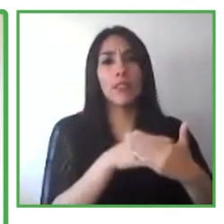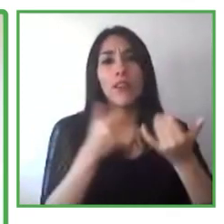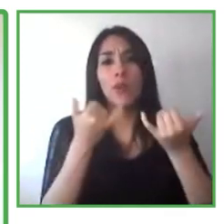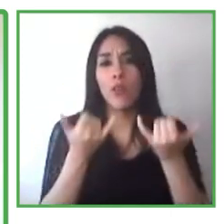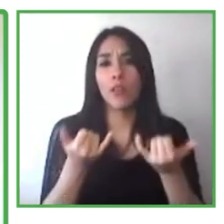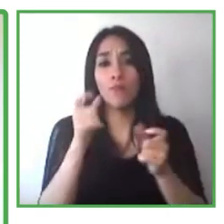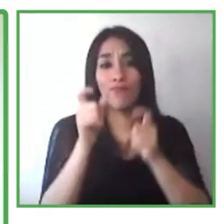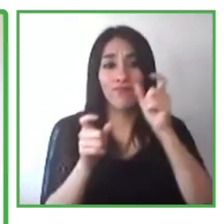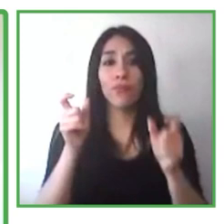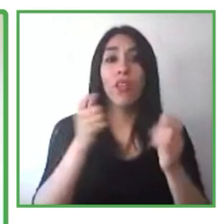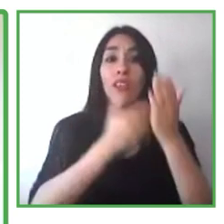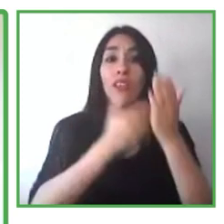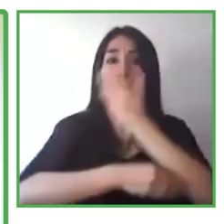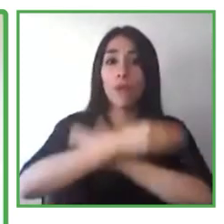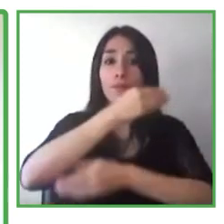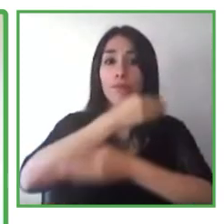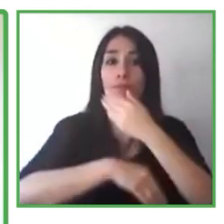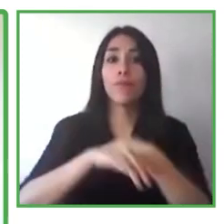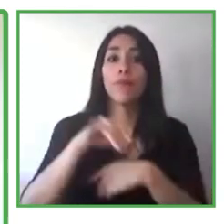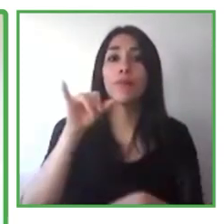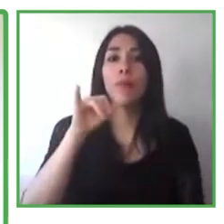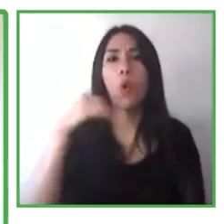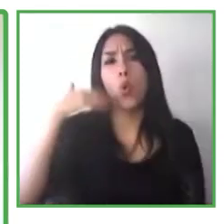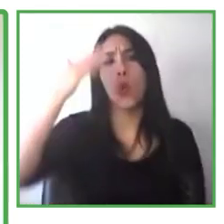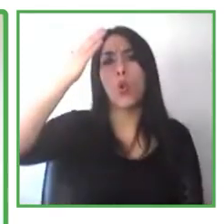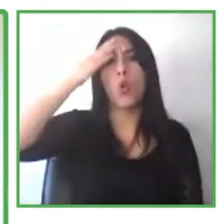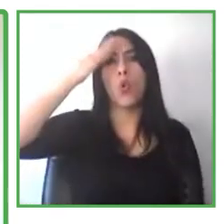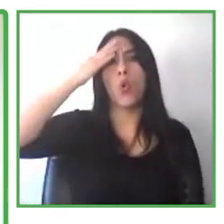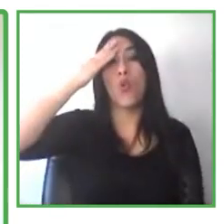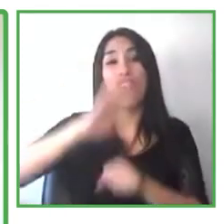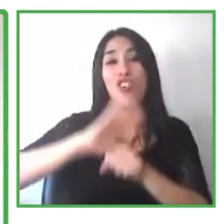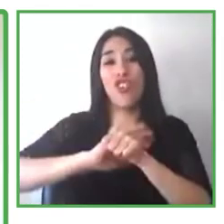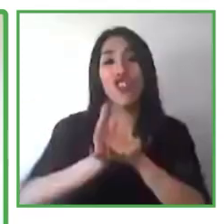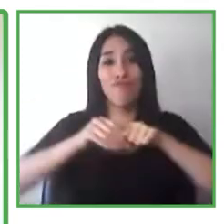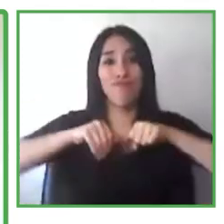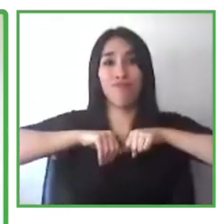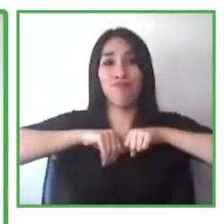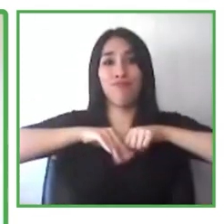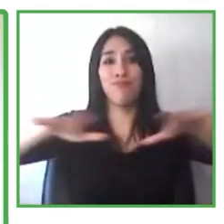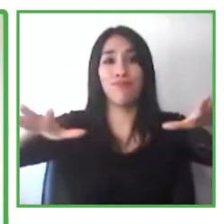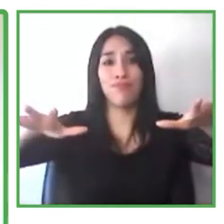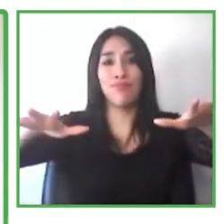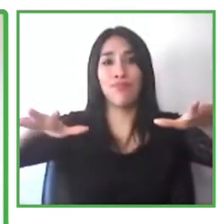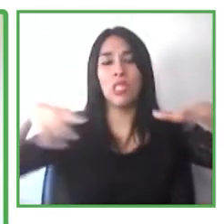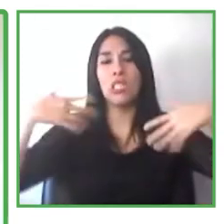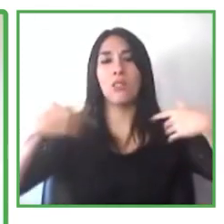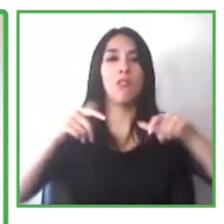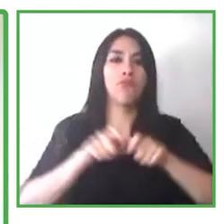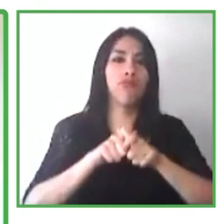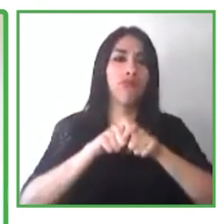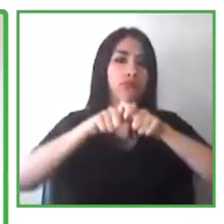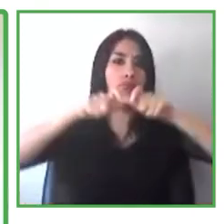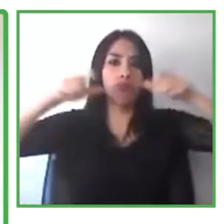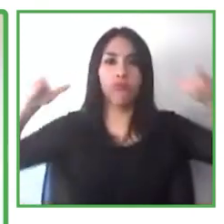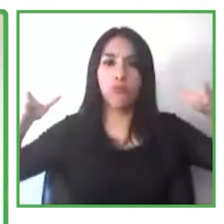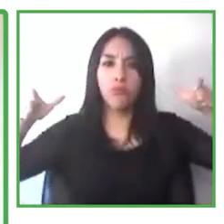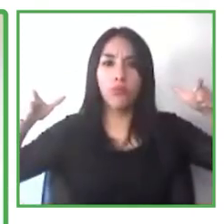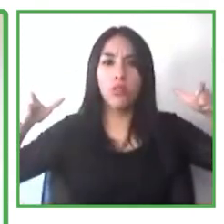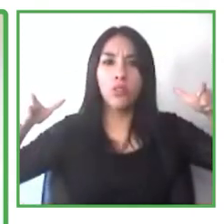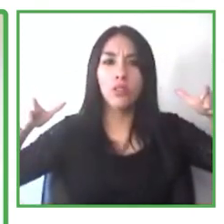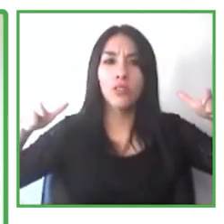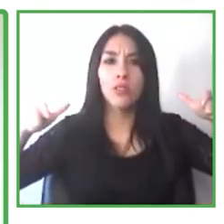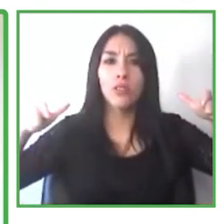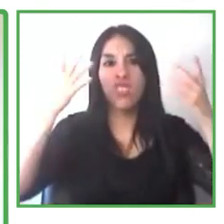coronavirus está indirectamente aumentando la representación de la discapacidad. En primer lugar,